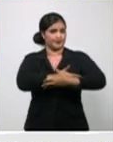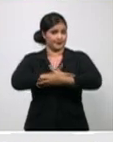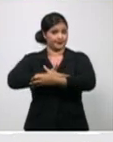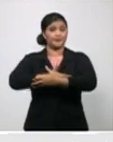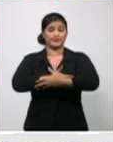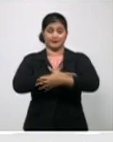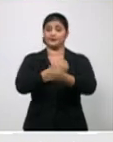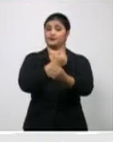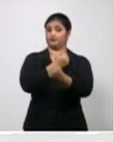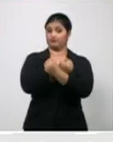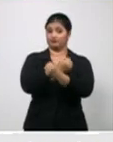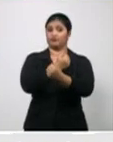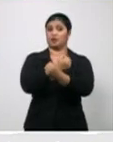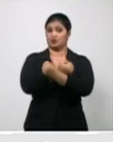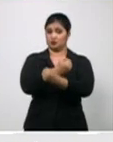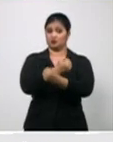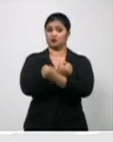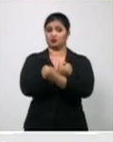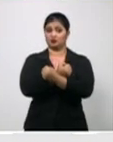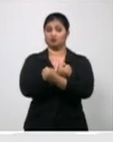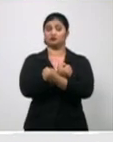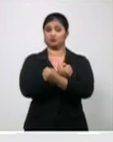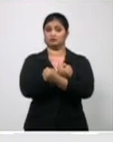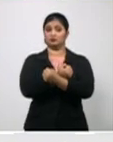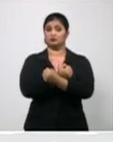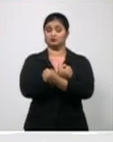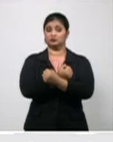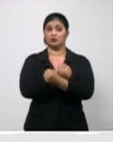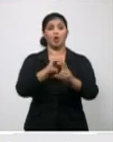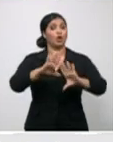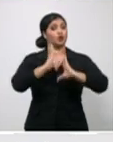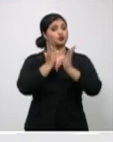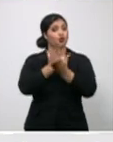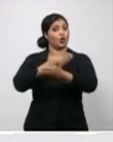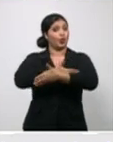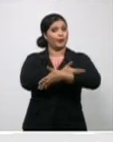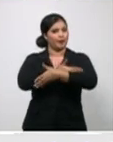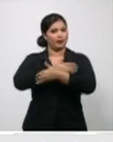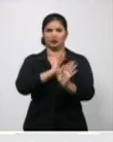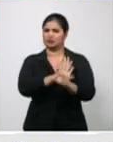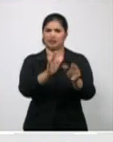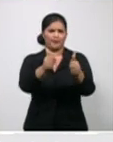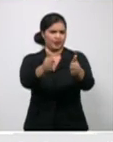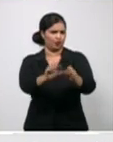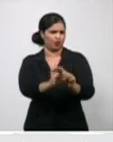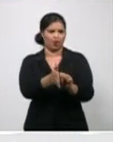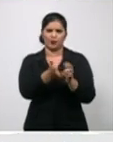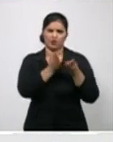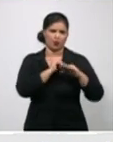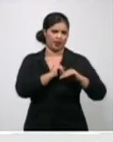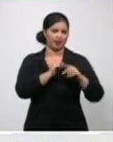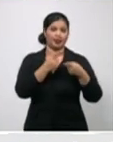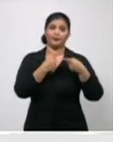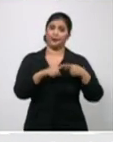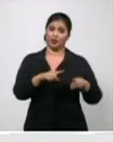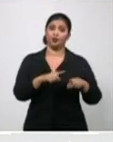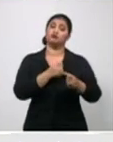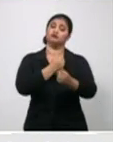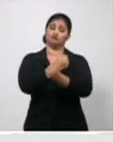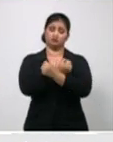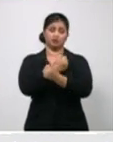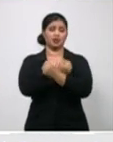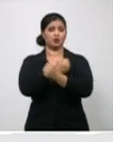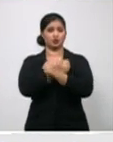logra recuperar el 100%, pero que de todas formas es de muchos riesgos. El 86% de todos los